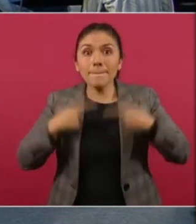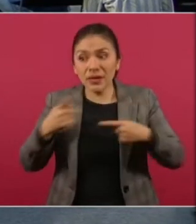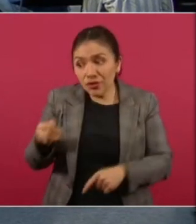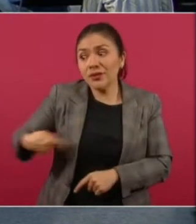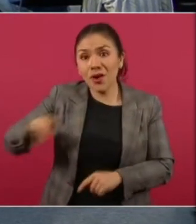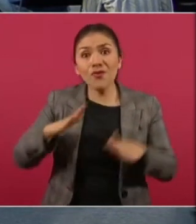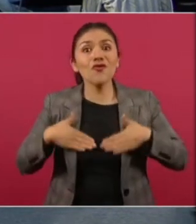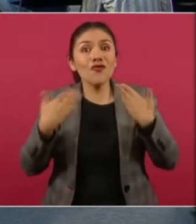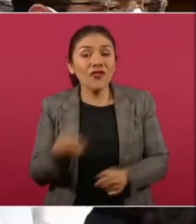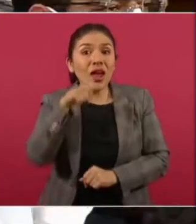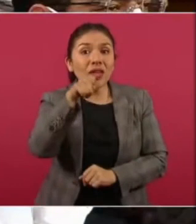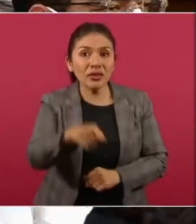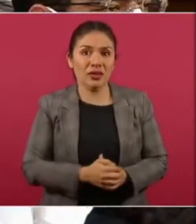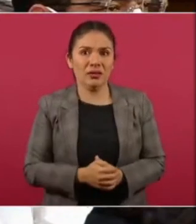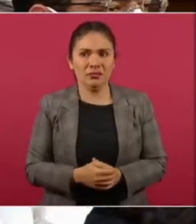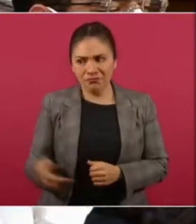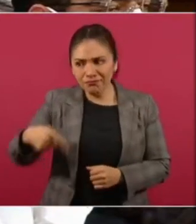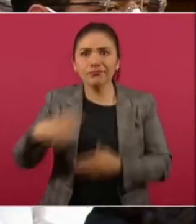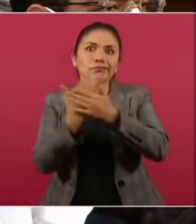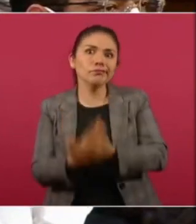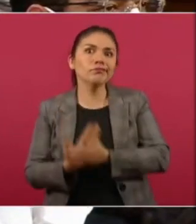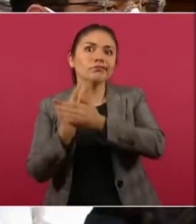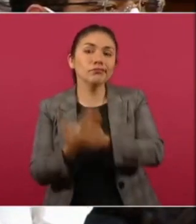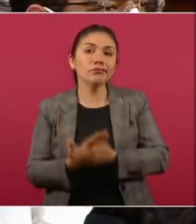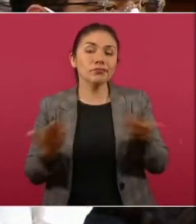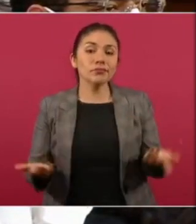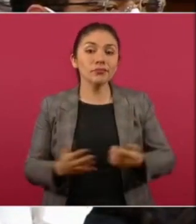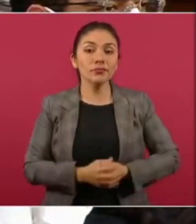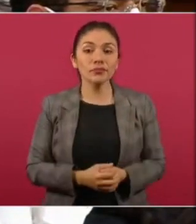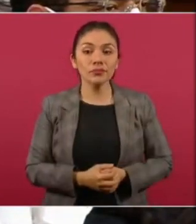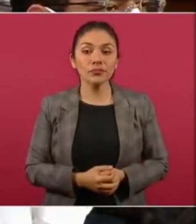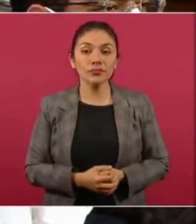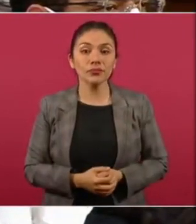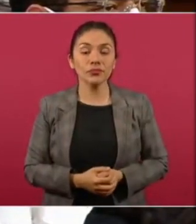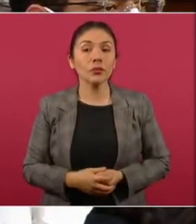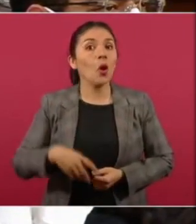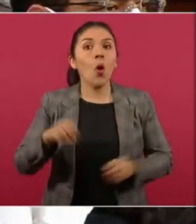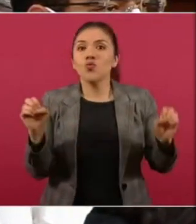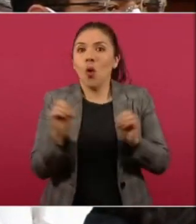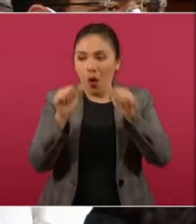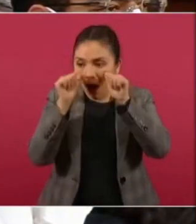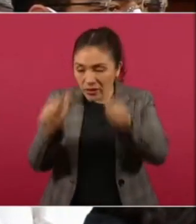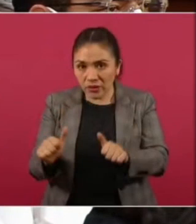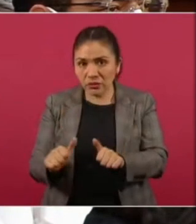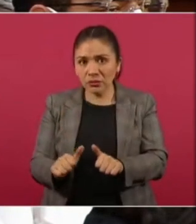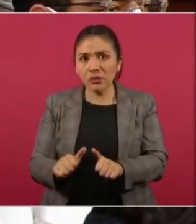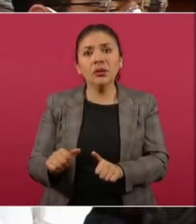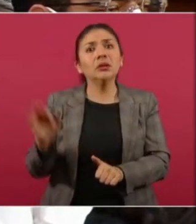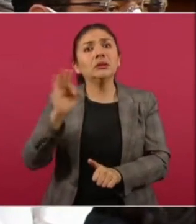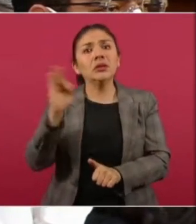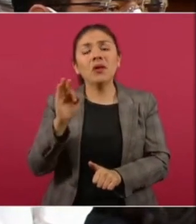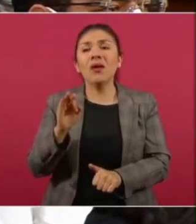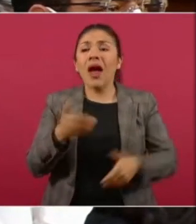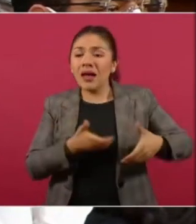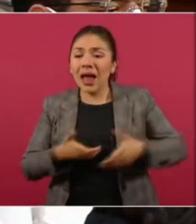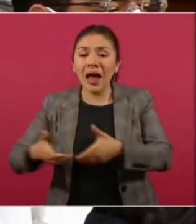usted, que está ahí, y que no ha sido atendida. Y que si le cierran el paso en un